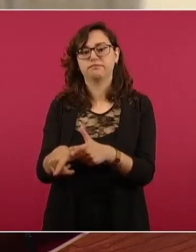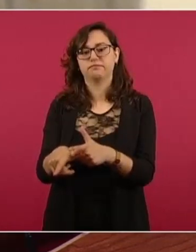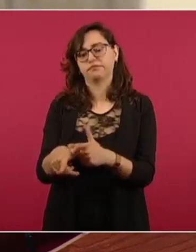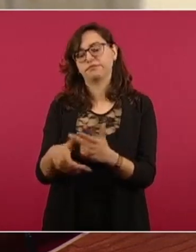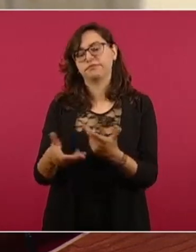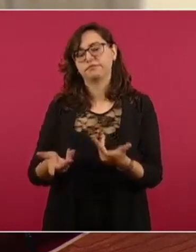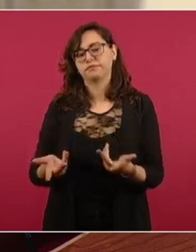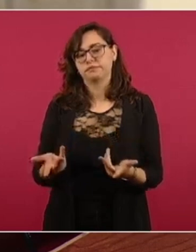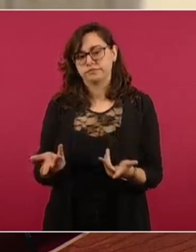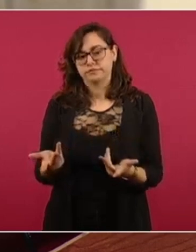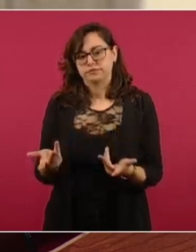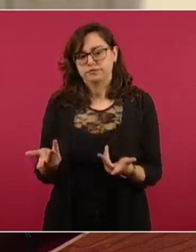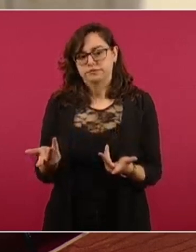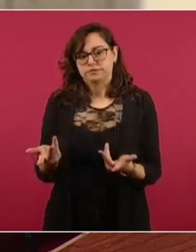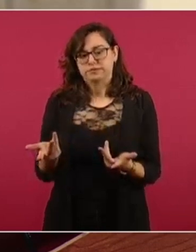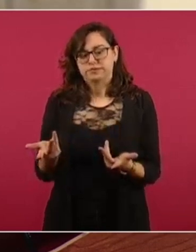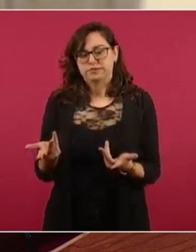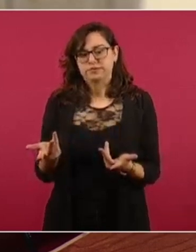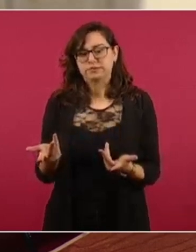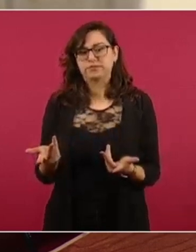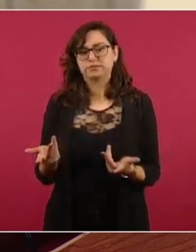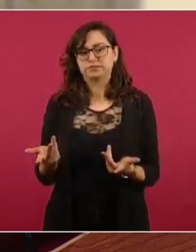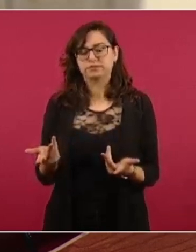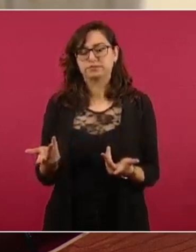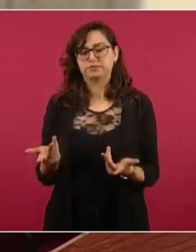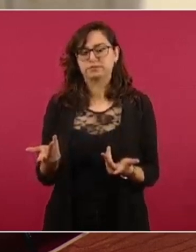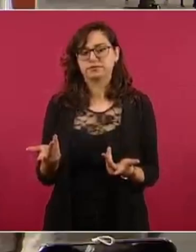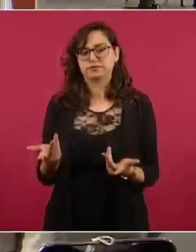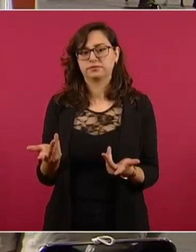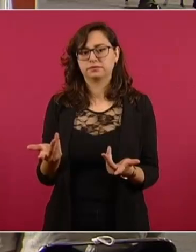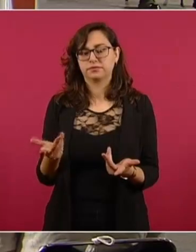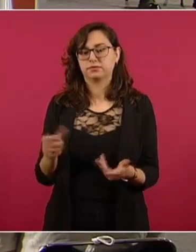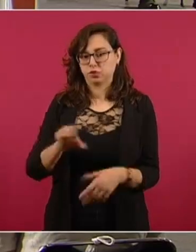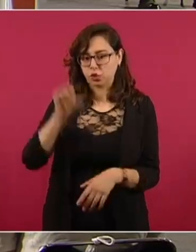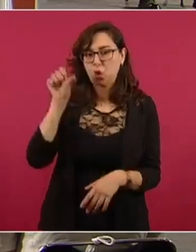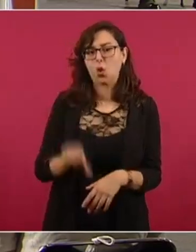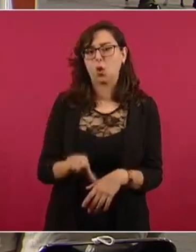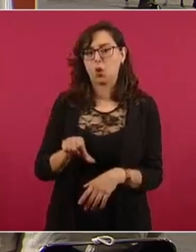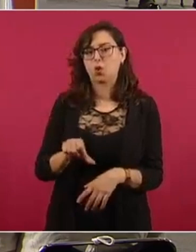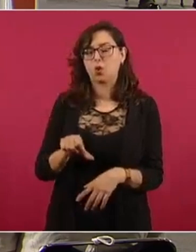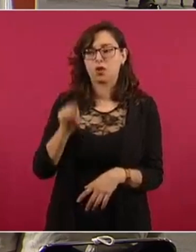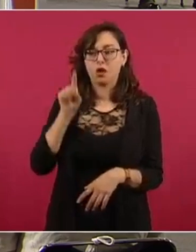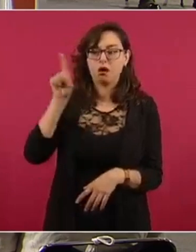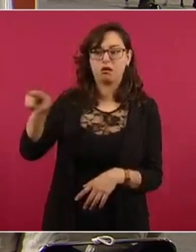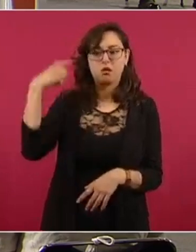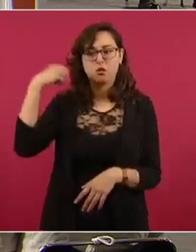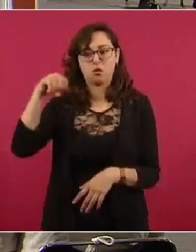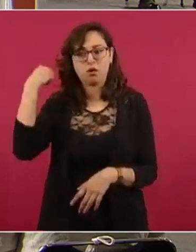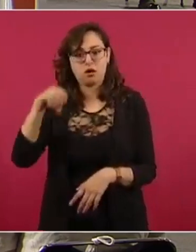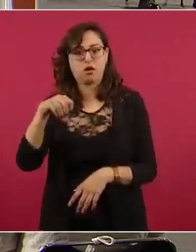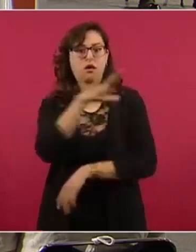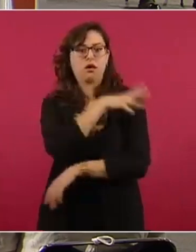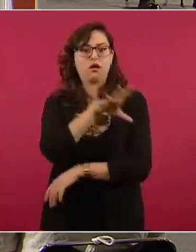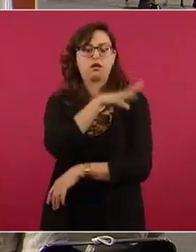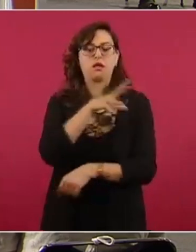propósito de la visita que va a llevar a cabo el general